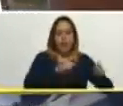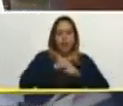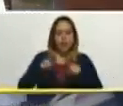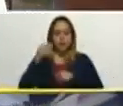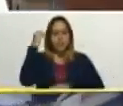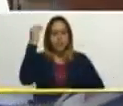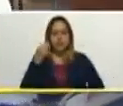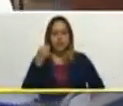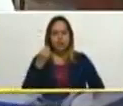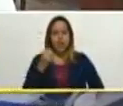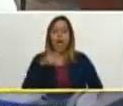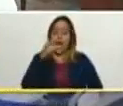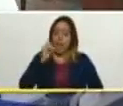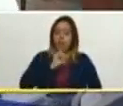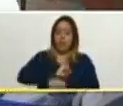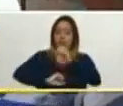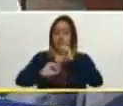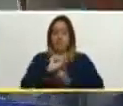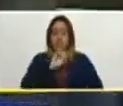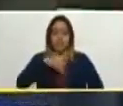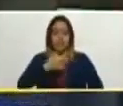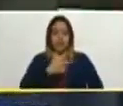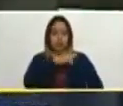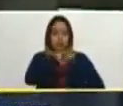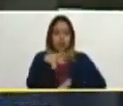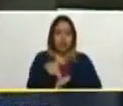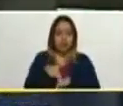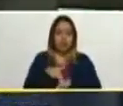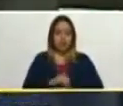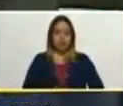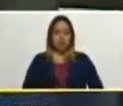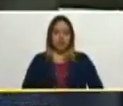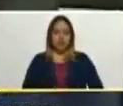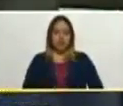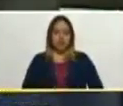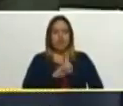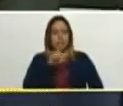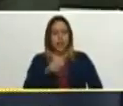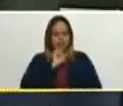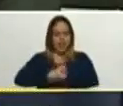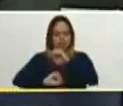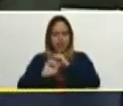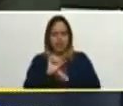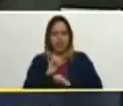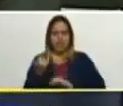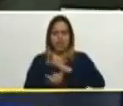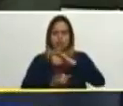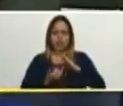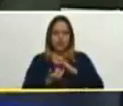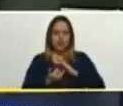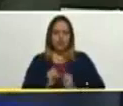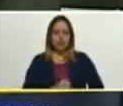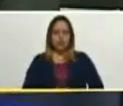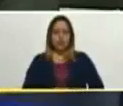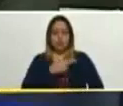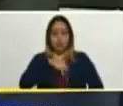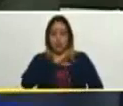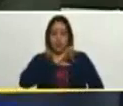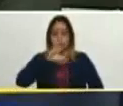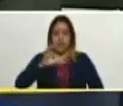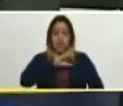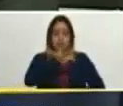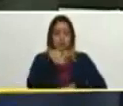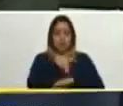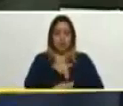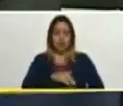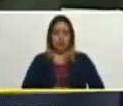hemos defendido el espíritu nacional, la sagrada institución de nuestra soberanía nacional,